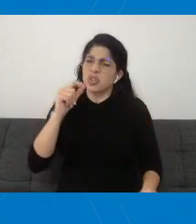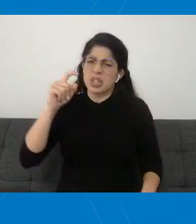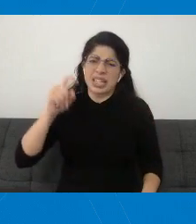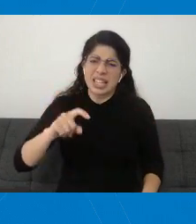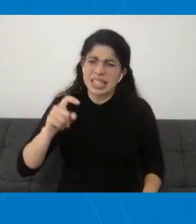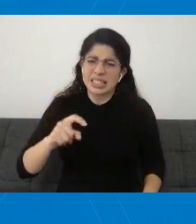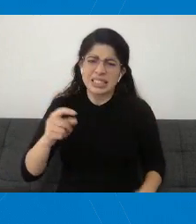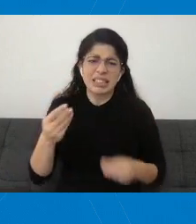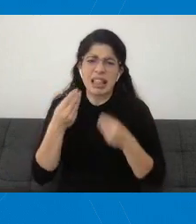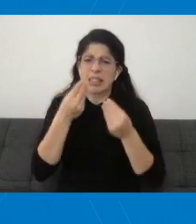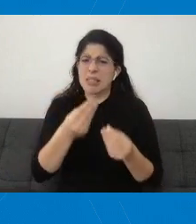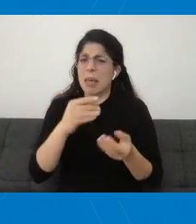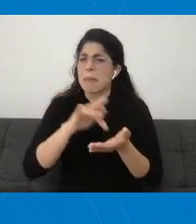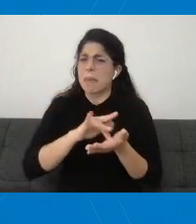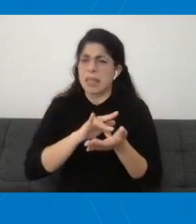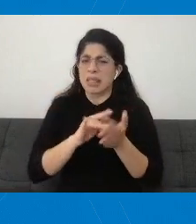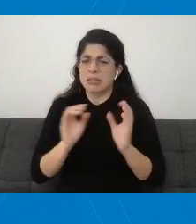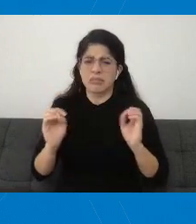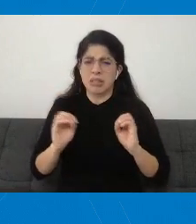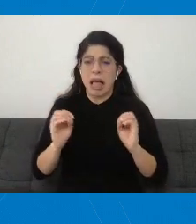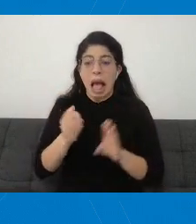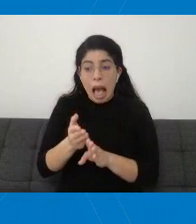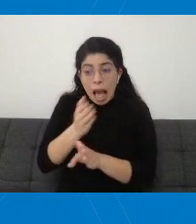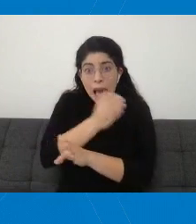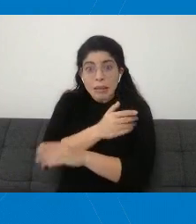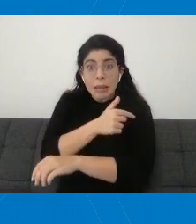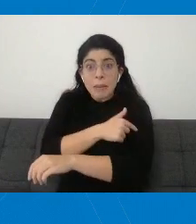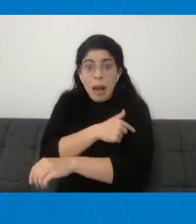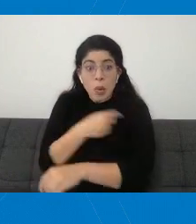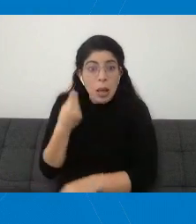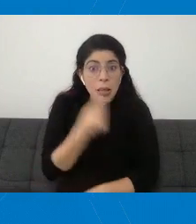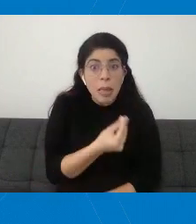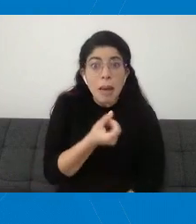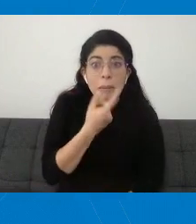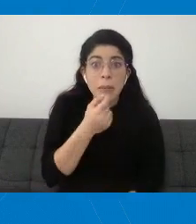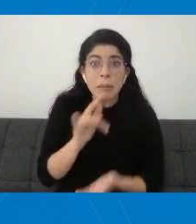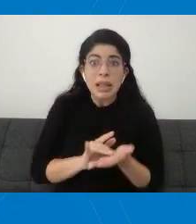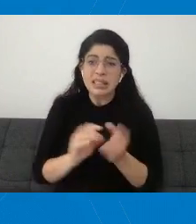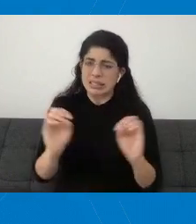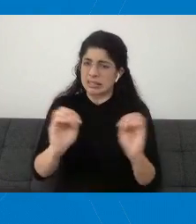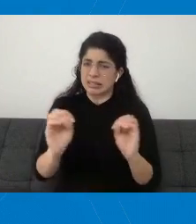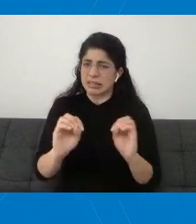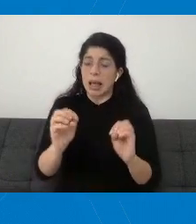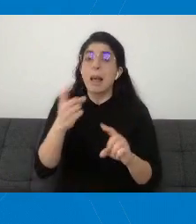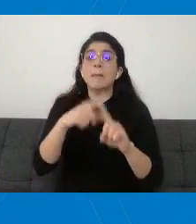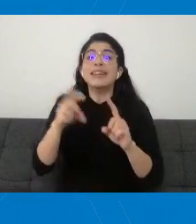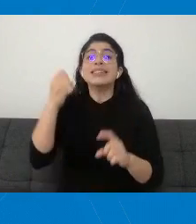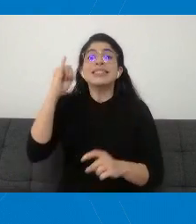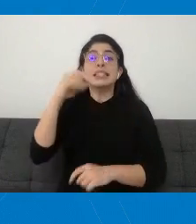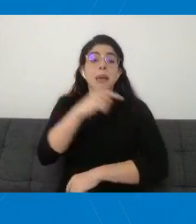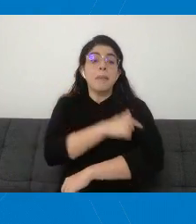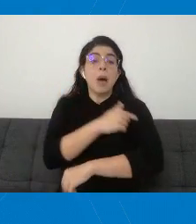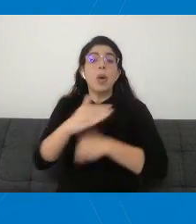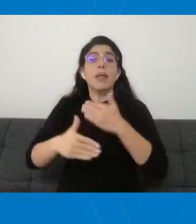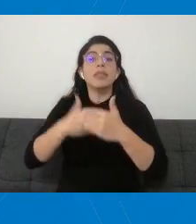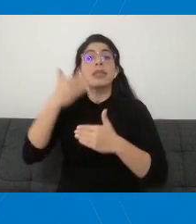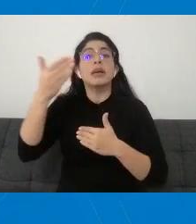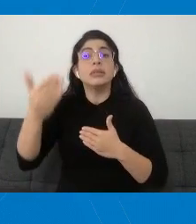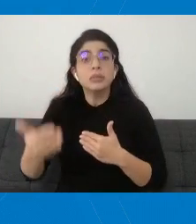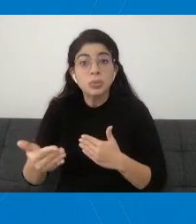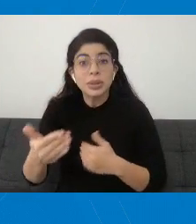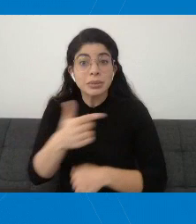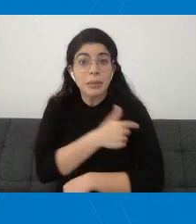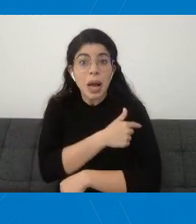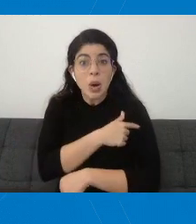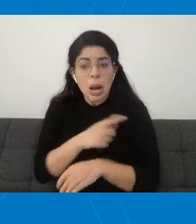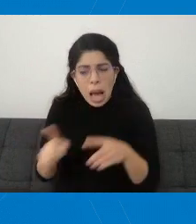ningún medicamento preventivo antes de ir a vacunarse, pero si el niño presenta mucha molestia después de la vacuna,